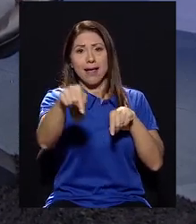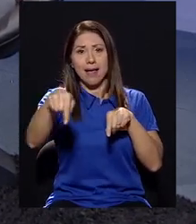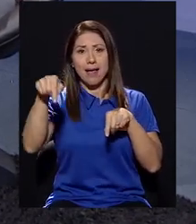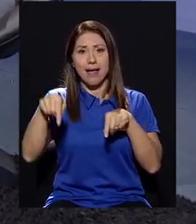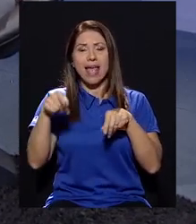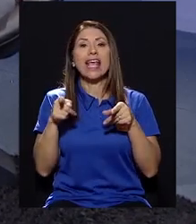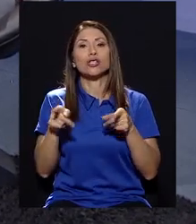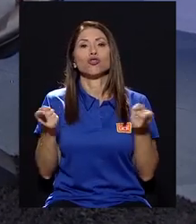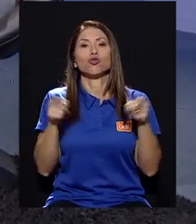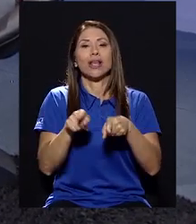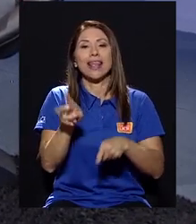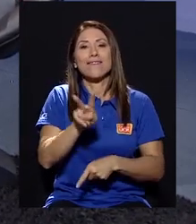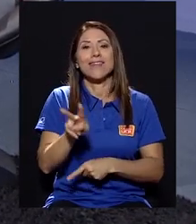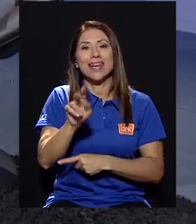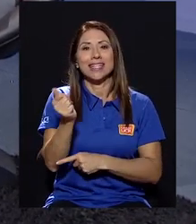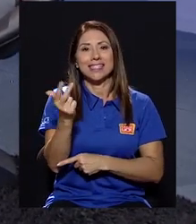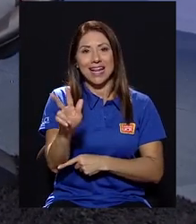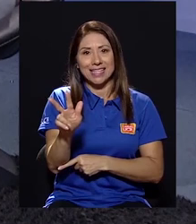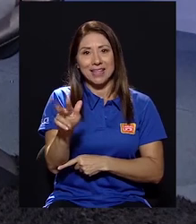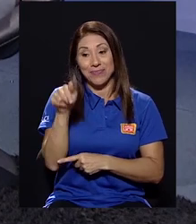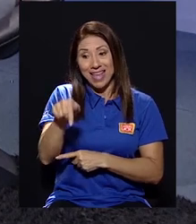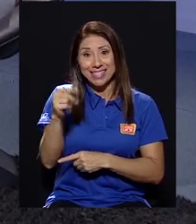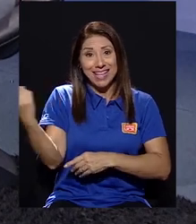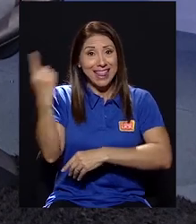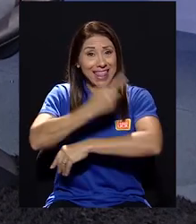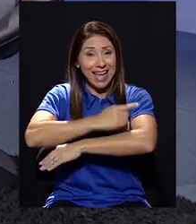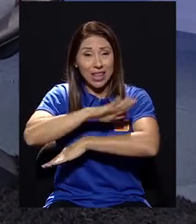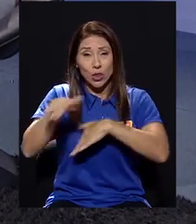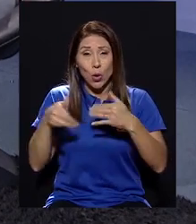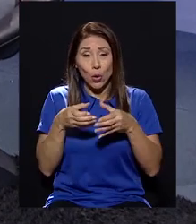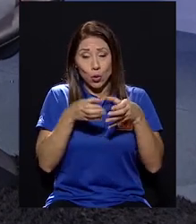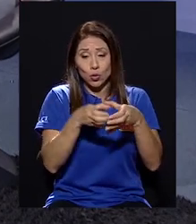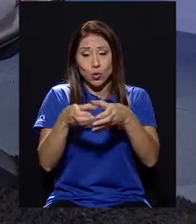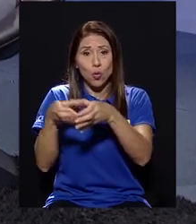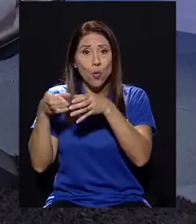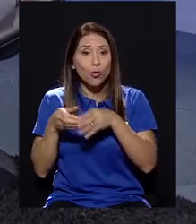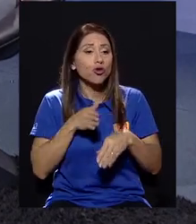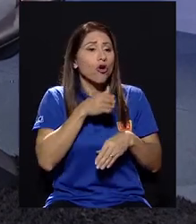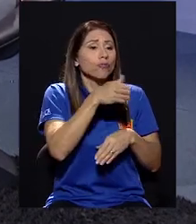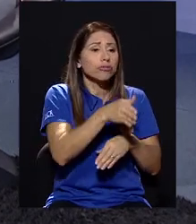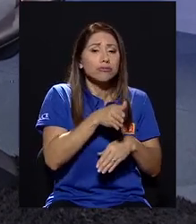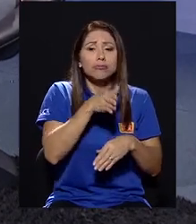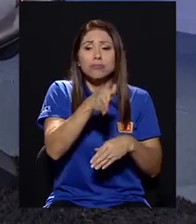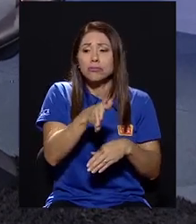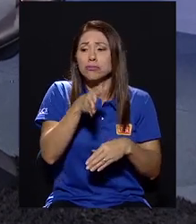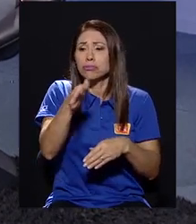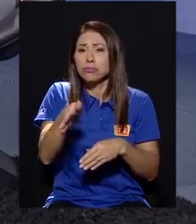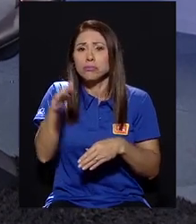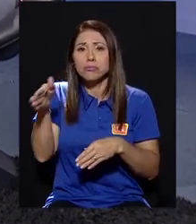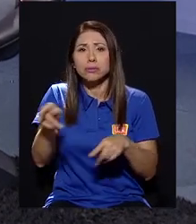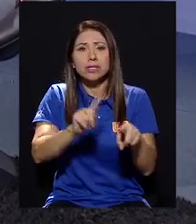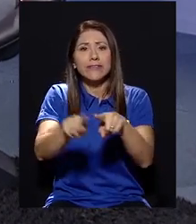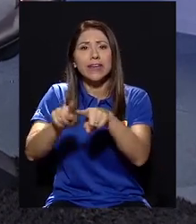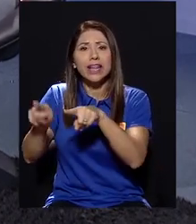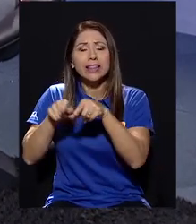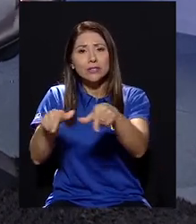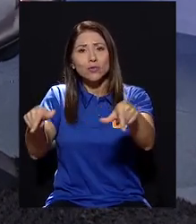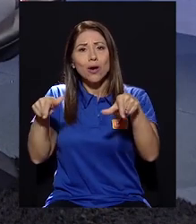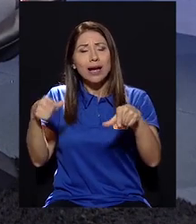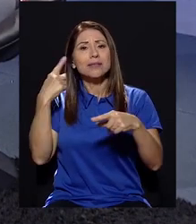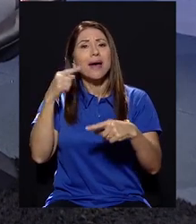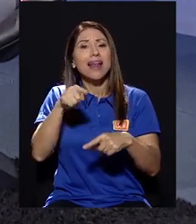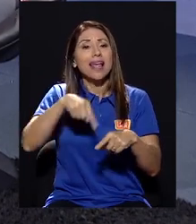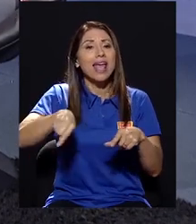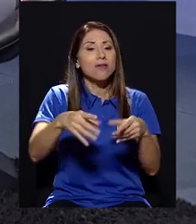esto sucede el viernes. El viernes 13 es el día que todos los grupos los mandamos a diferentes regiones a hacer un